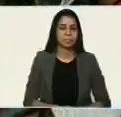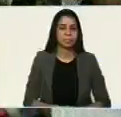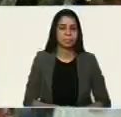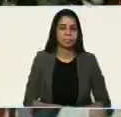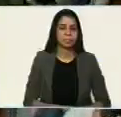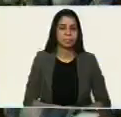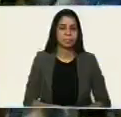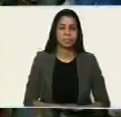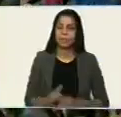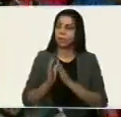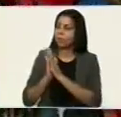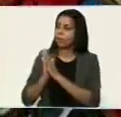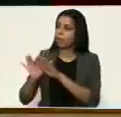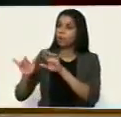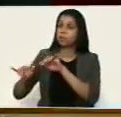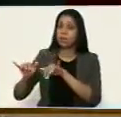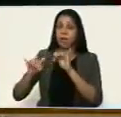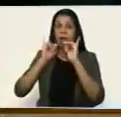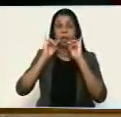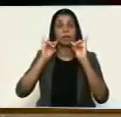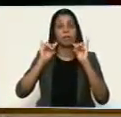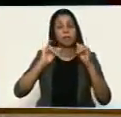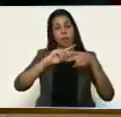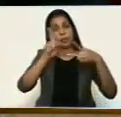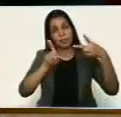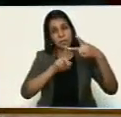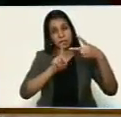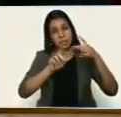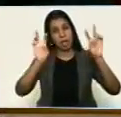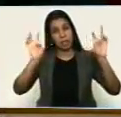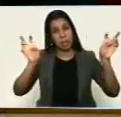Ciudadanos, secretario, sirve a informar el siguiente punto del orden del día.